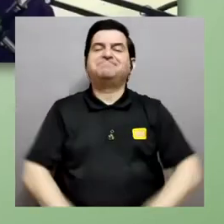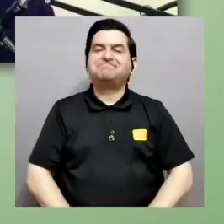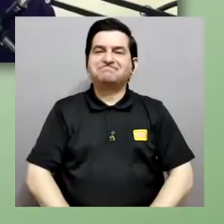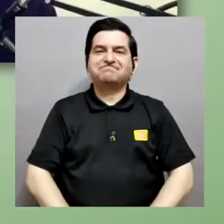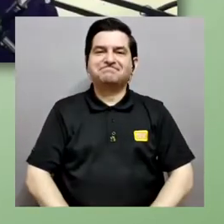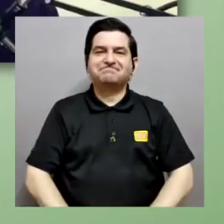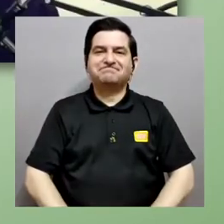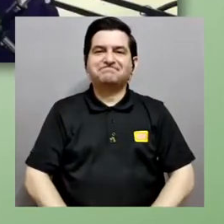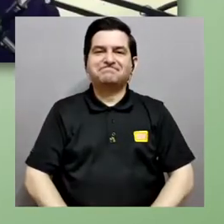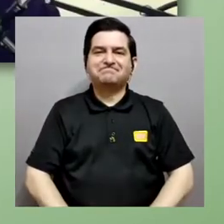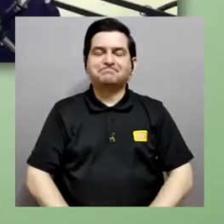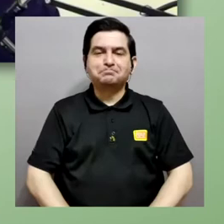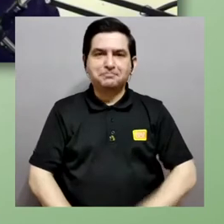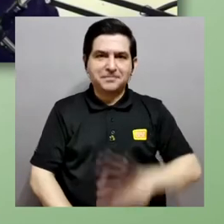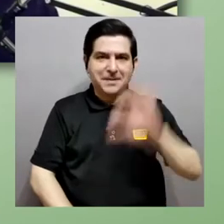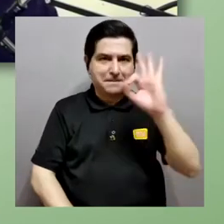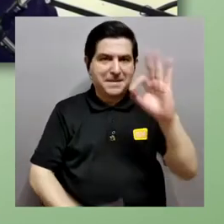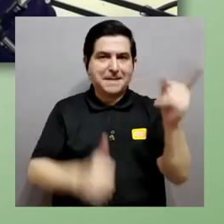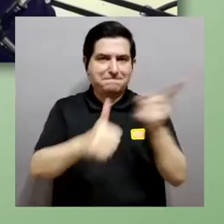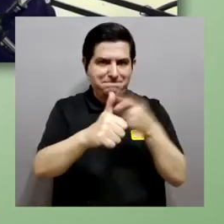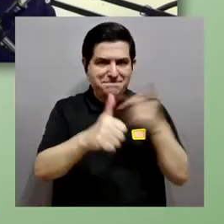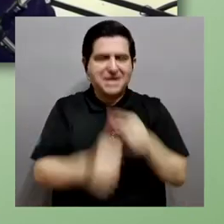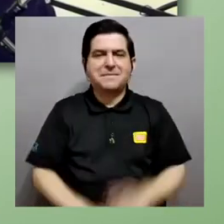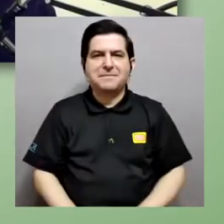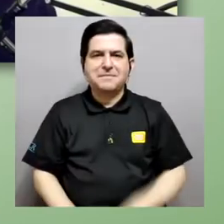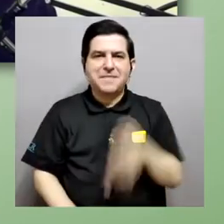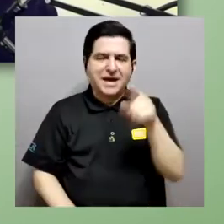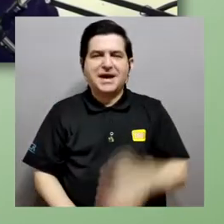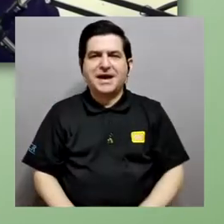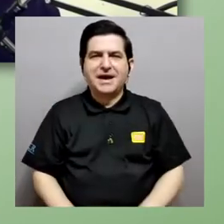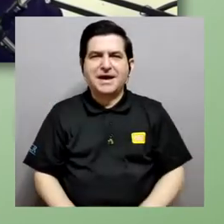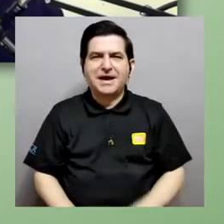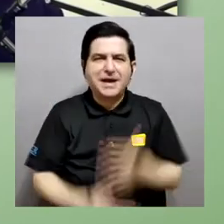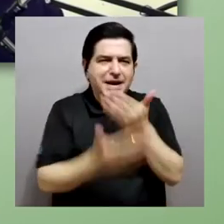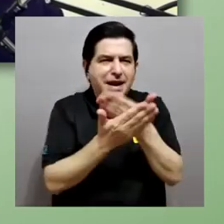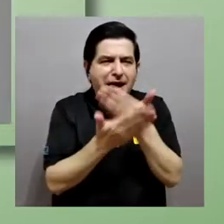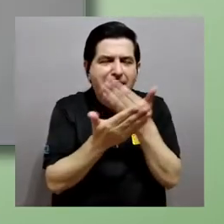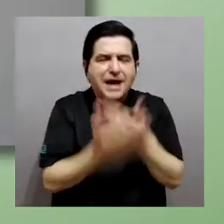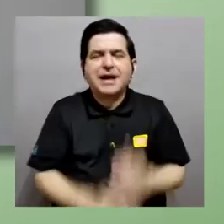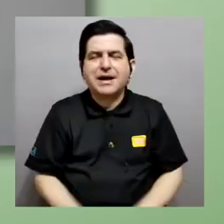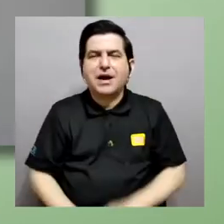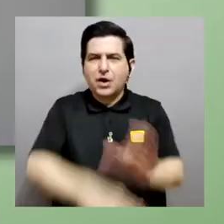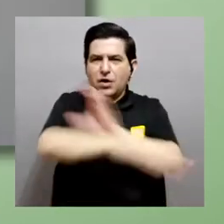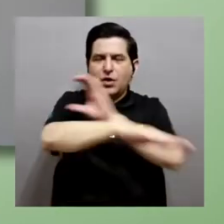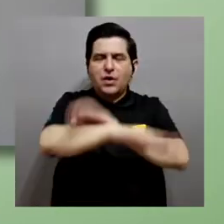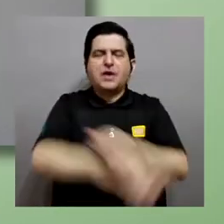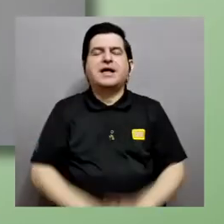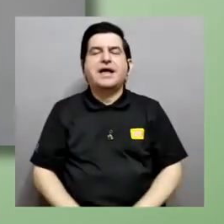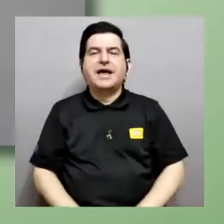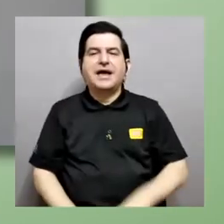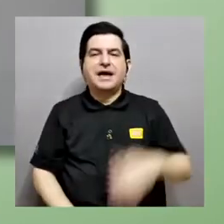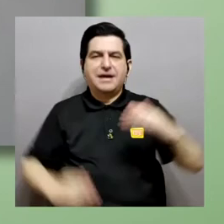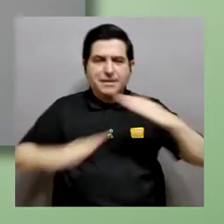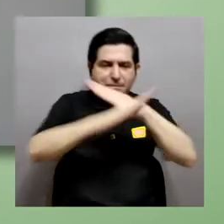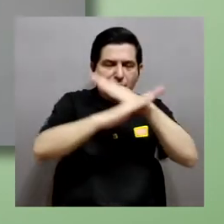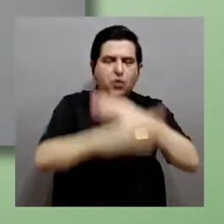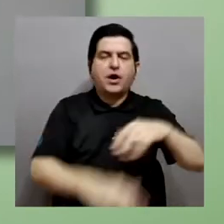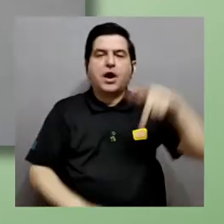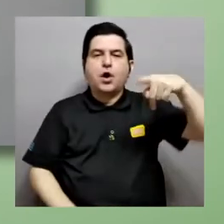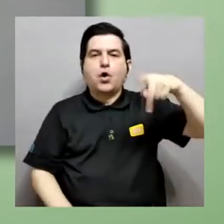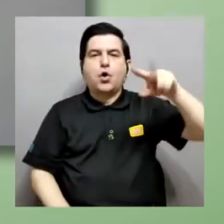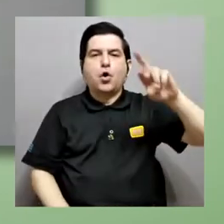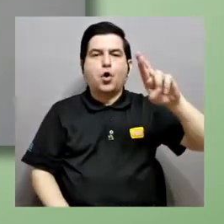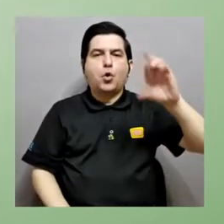Bueno, entonces, bueno, primeramente simulación computacional de inhibidores en la proteasa. Es la primera